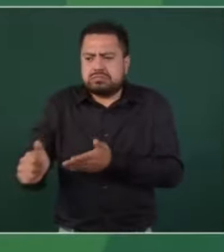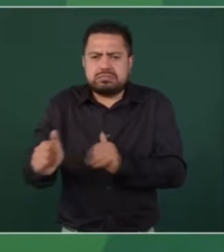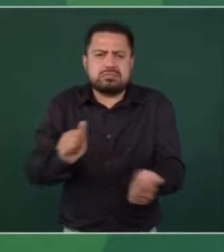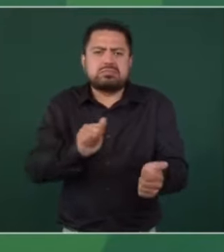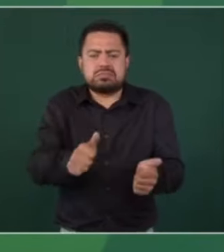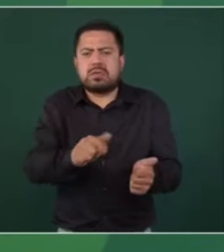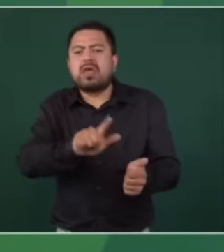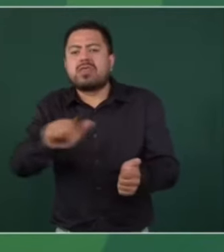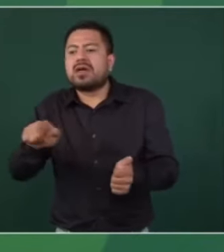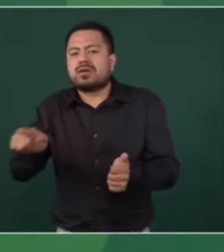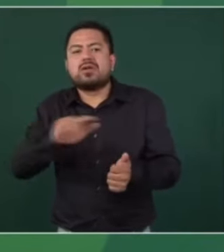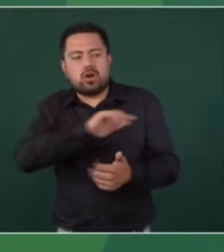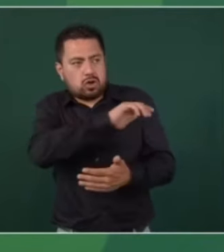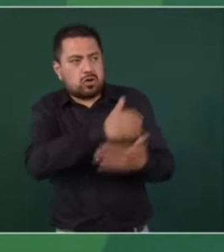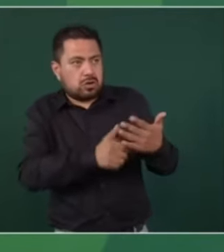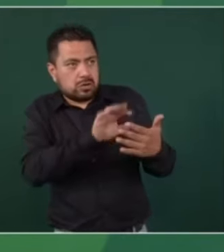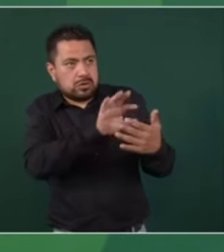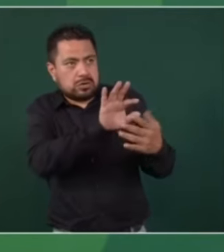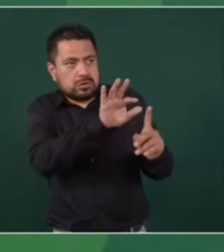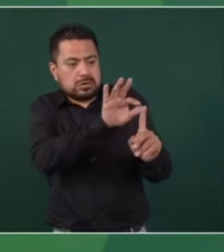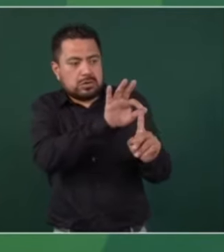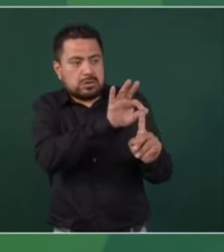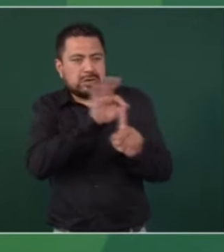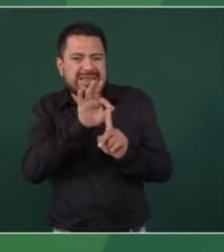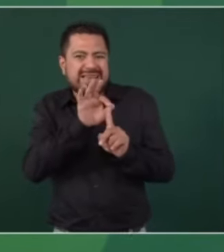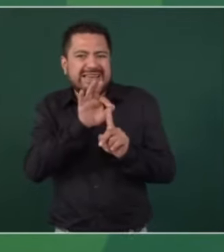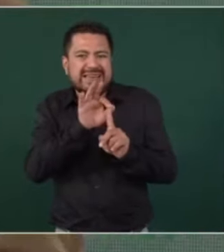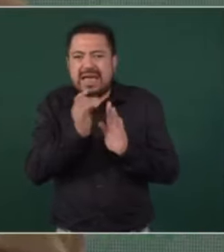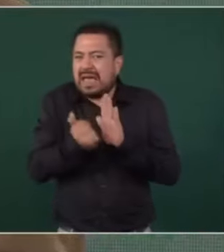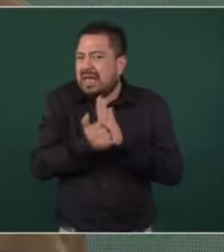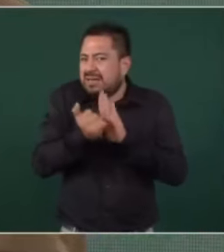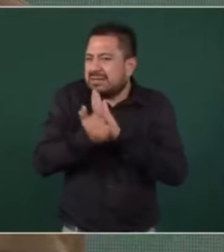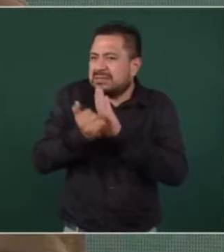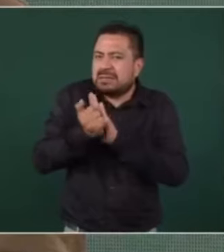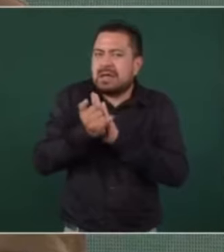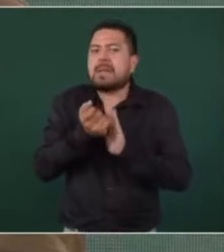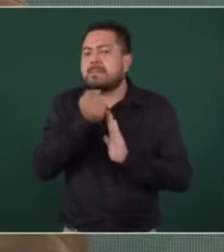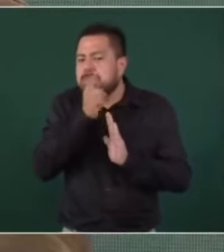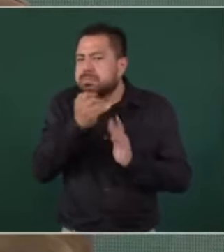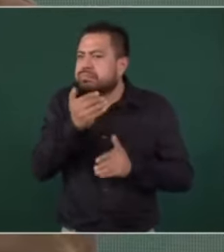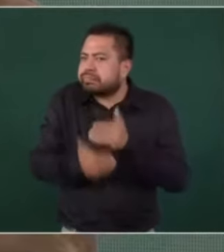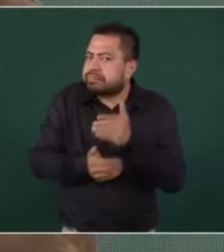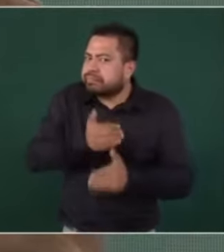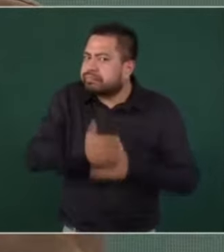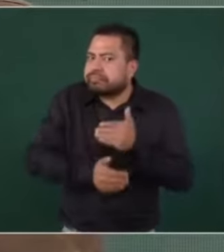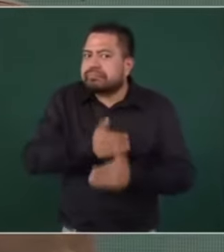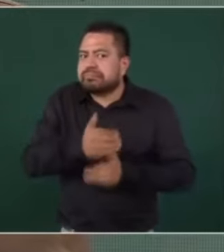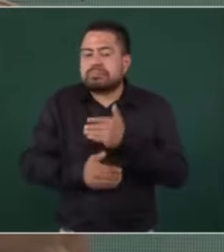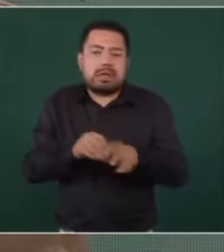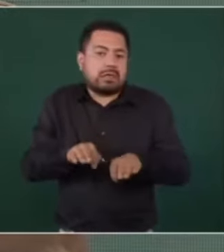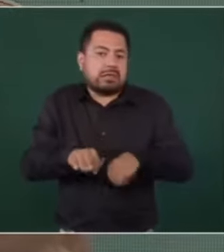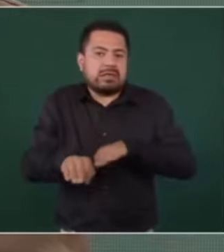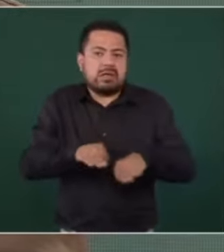contratan a los maestros de la construcción y así vamos avanzando. Es una labor